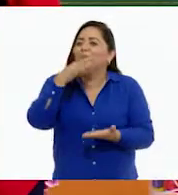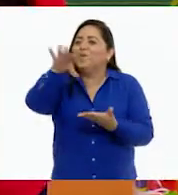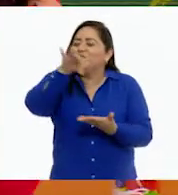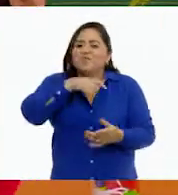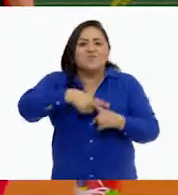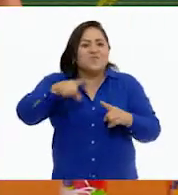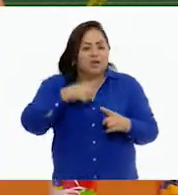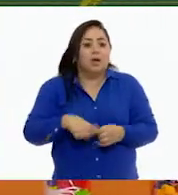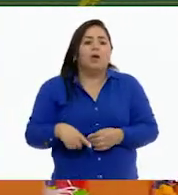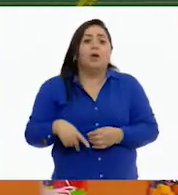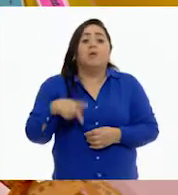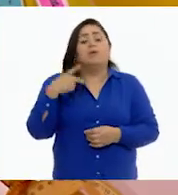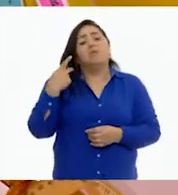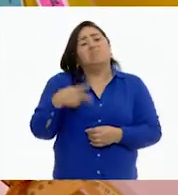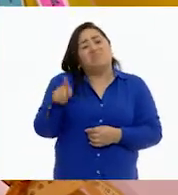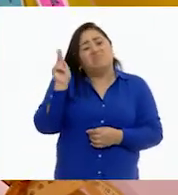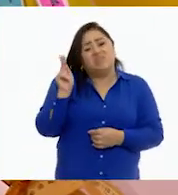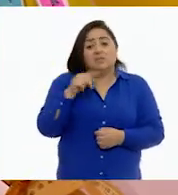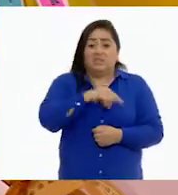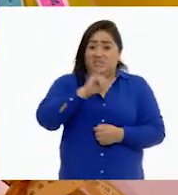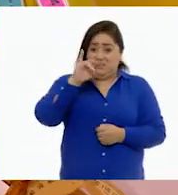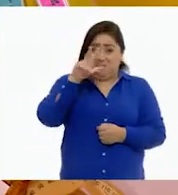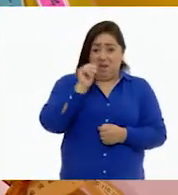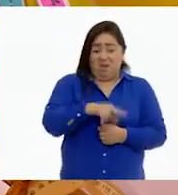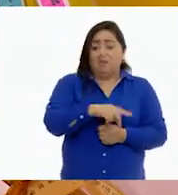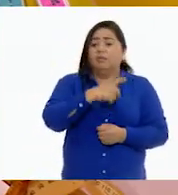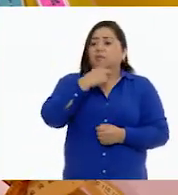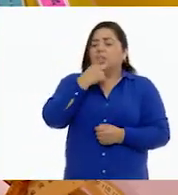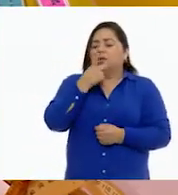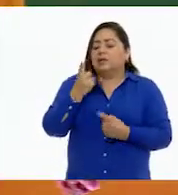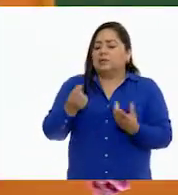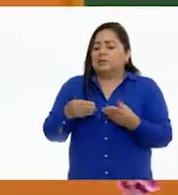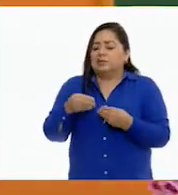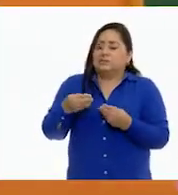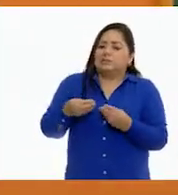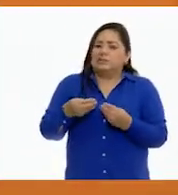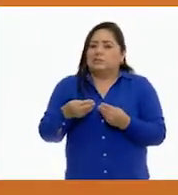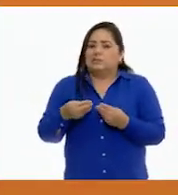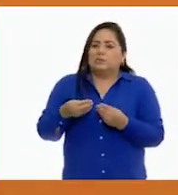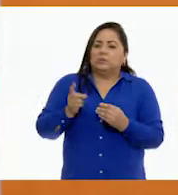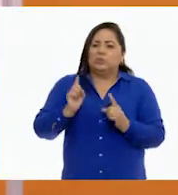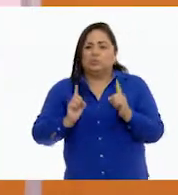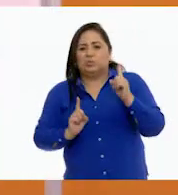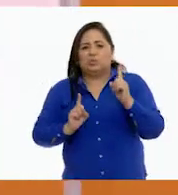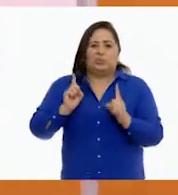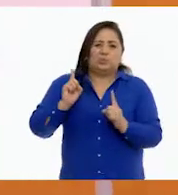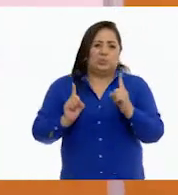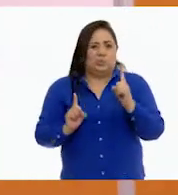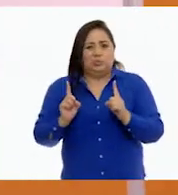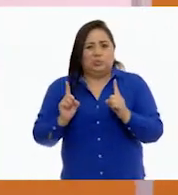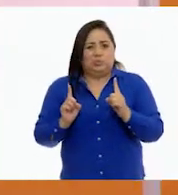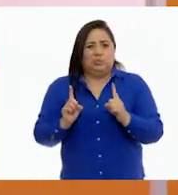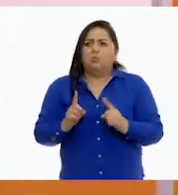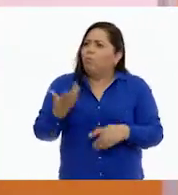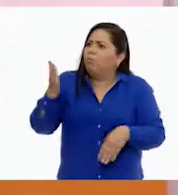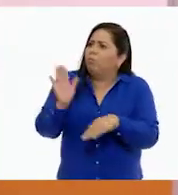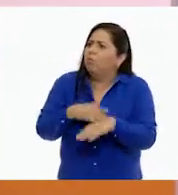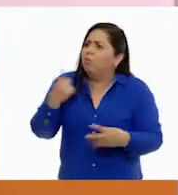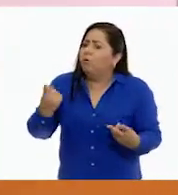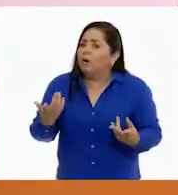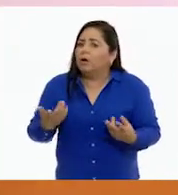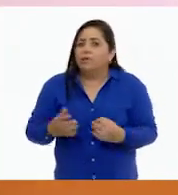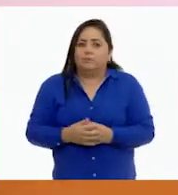salida. Pero Iván estaba dudoso. ¿Por qué, maestra?